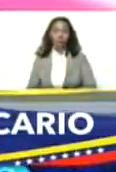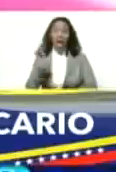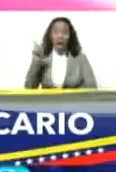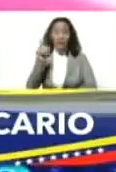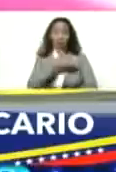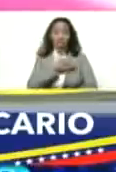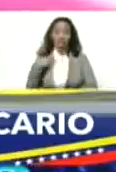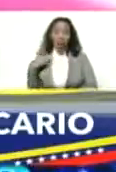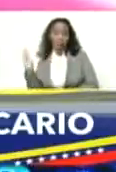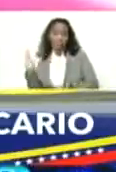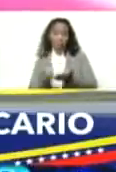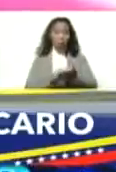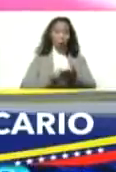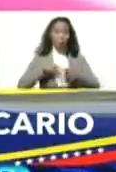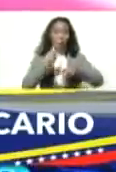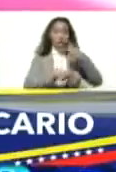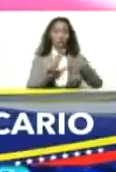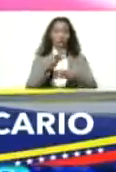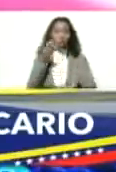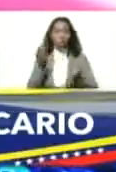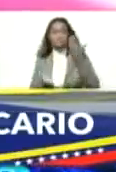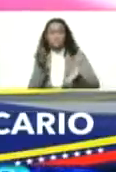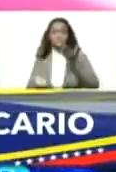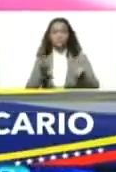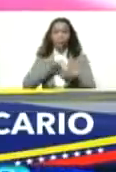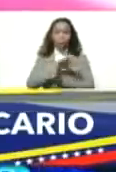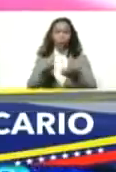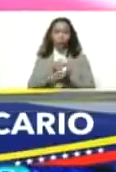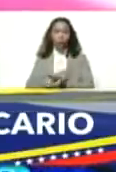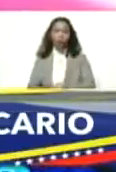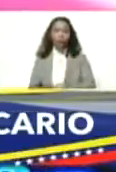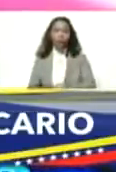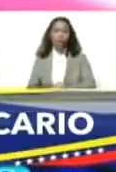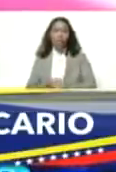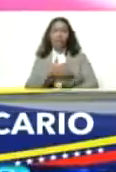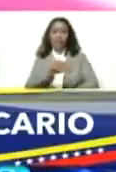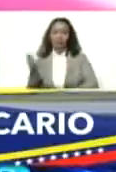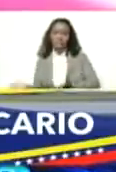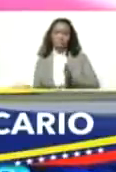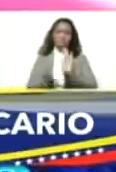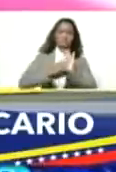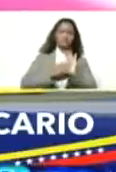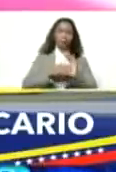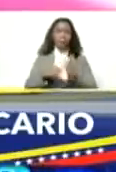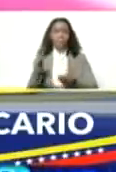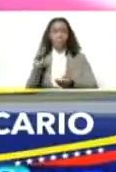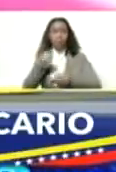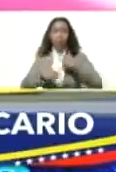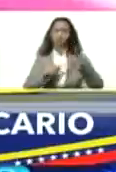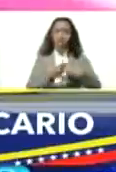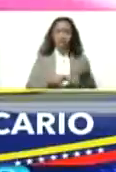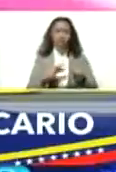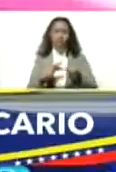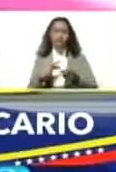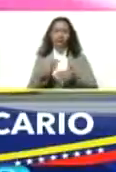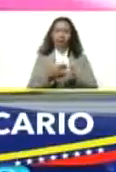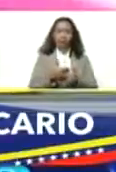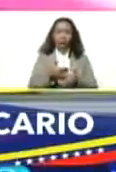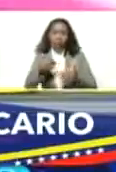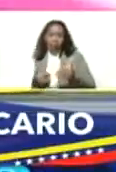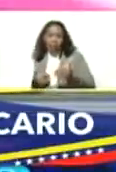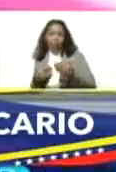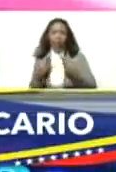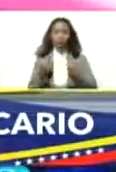imponer un proceso de desestabilización. Y nos quieren imponer un proceso de regresión económica.